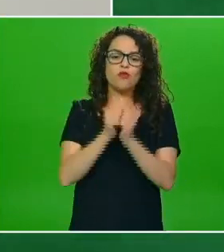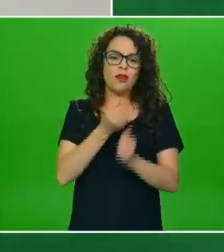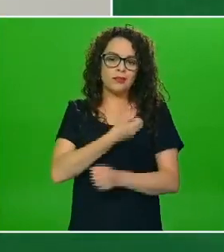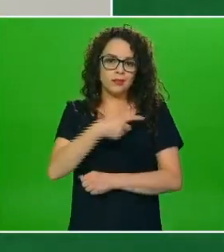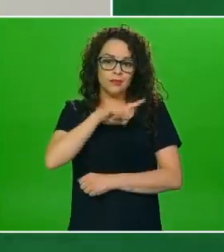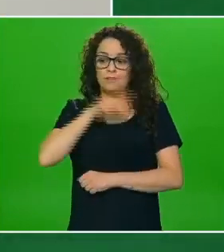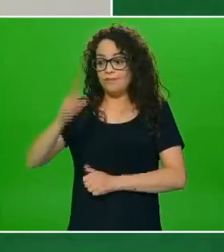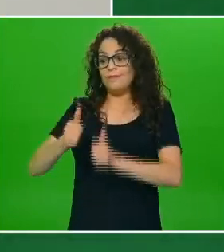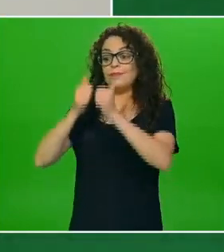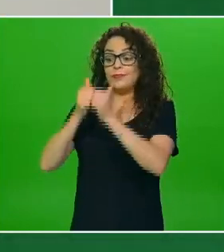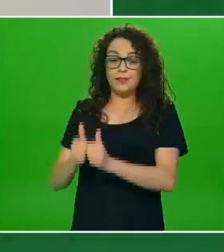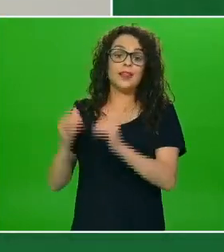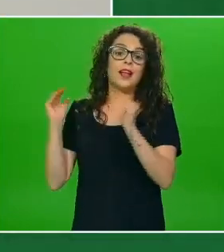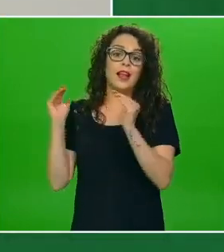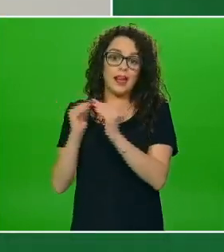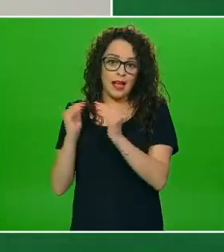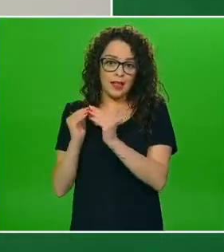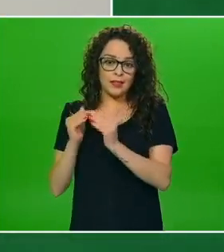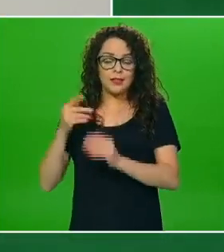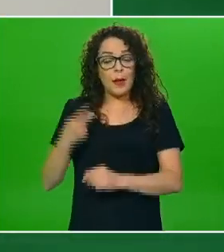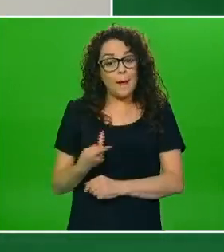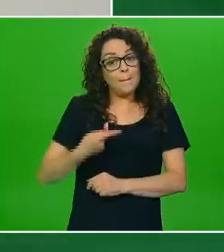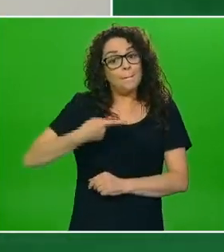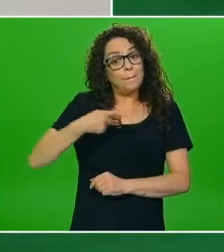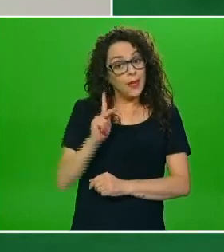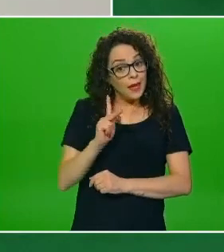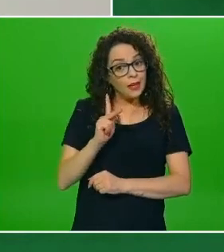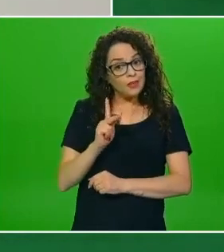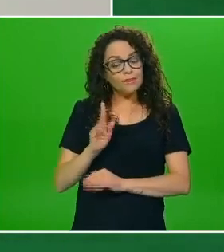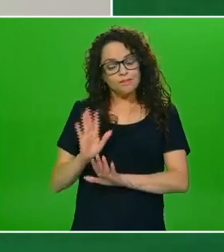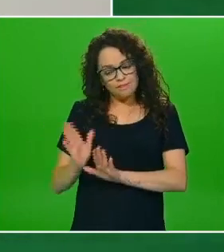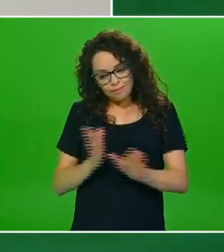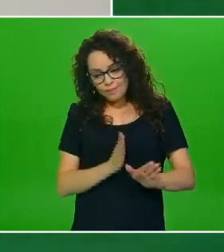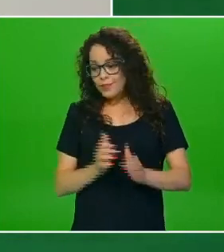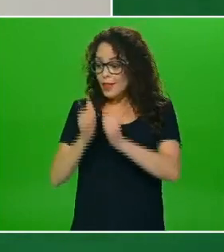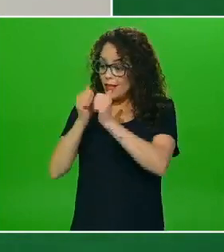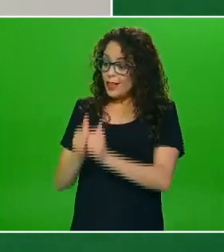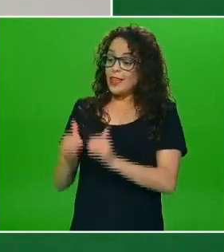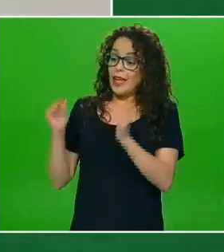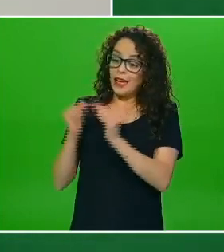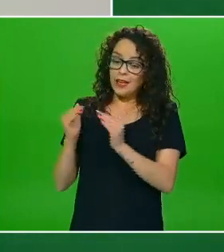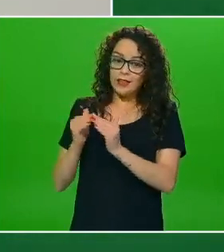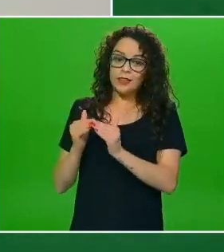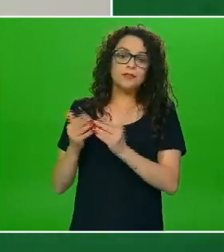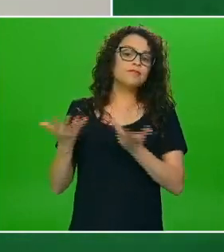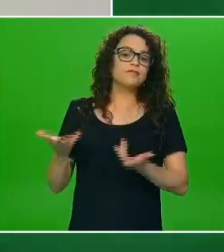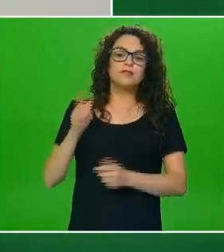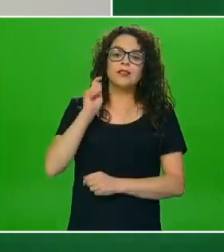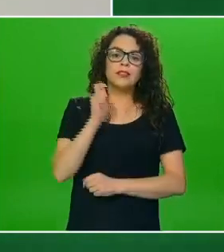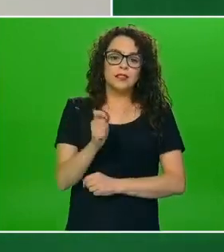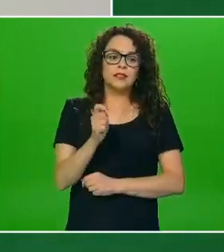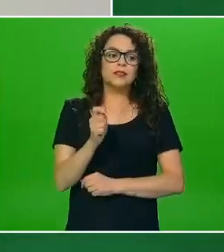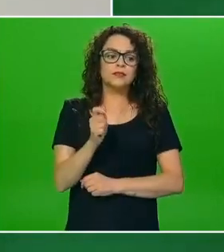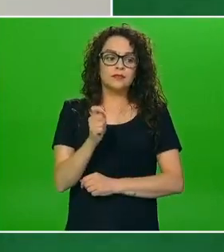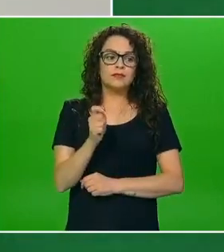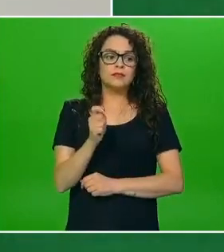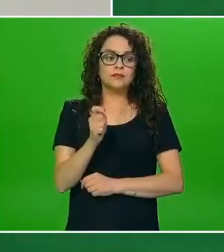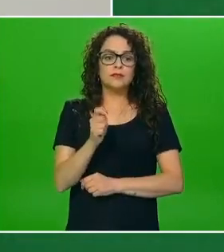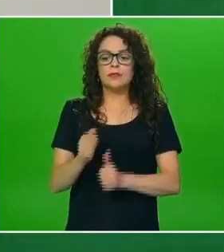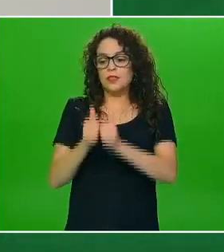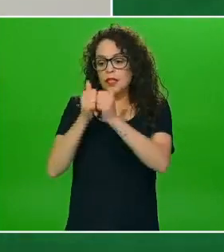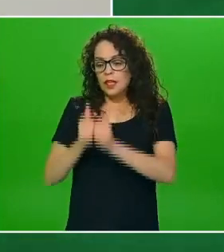sin embargo por otro lado el haber estado en casa pues de seguro también representó un incremento para defectos del